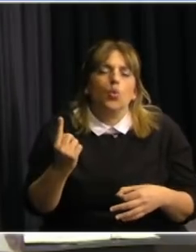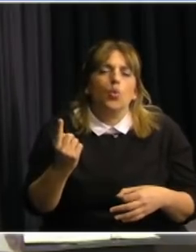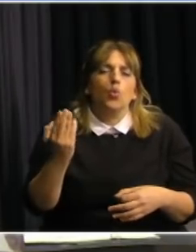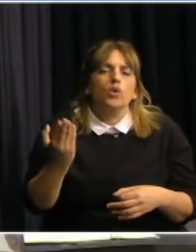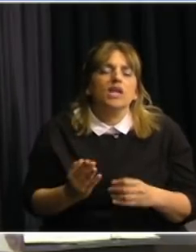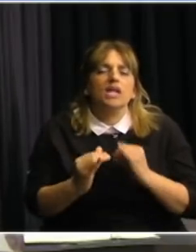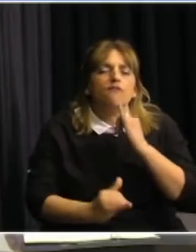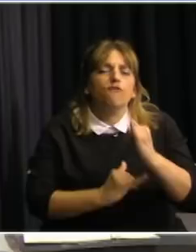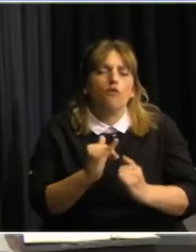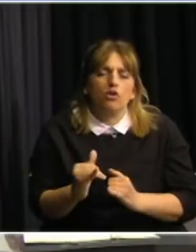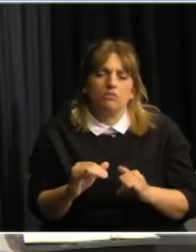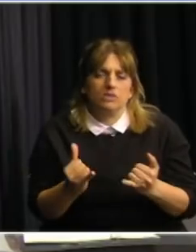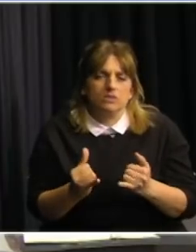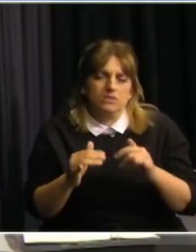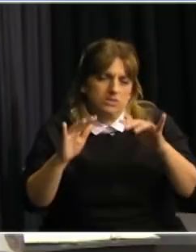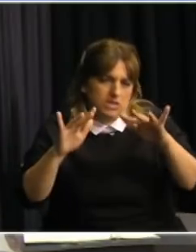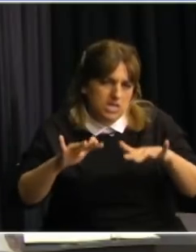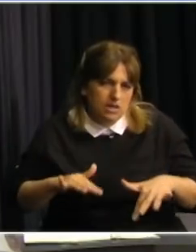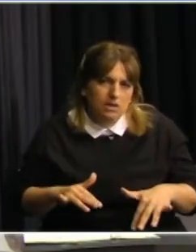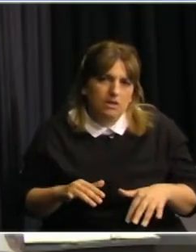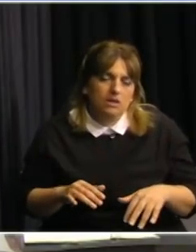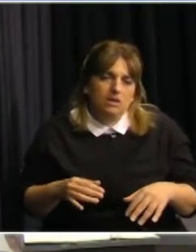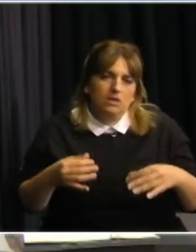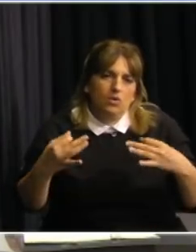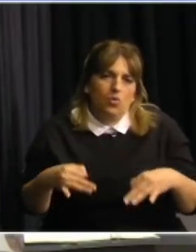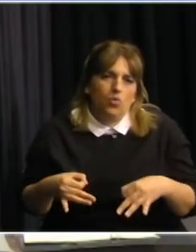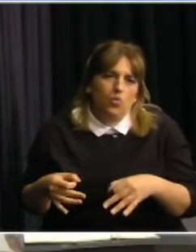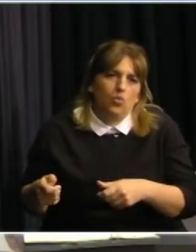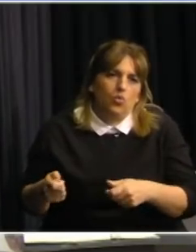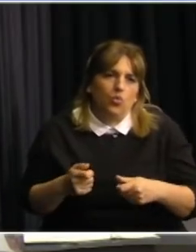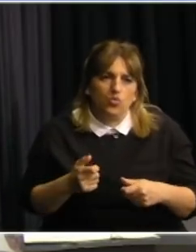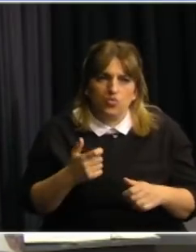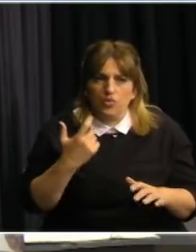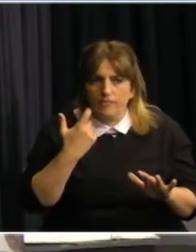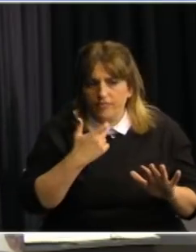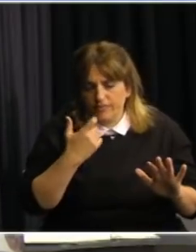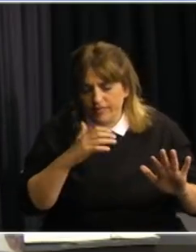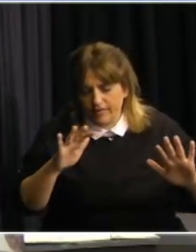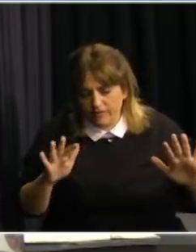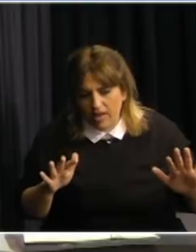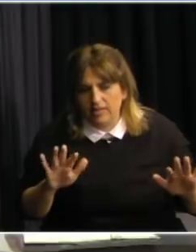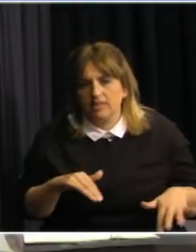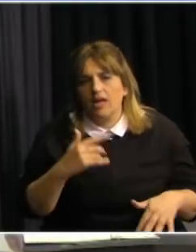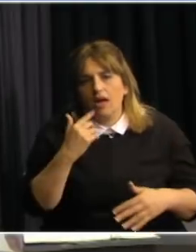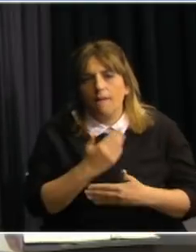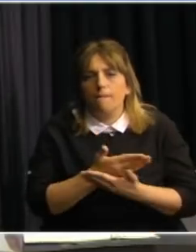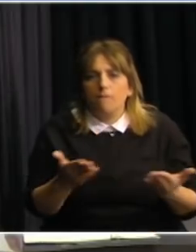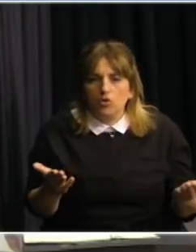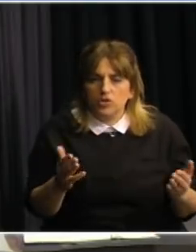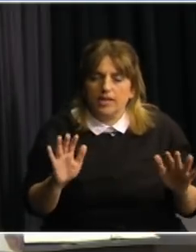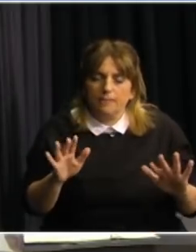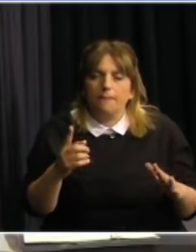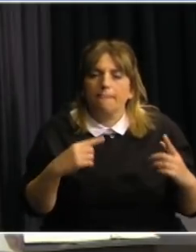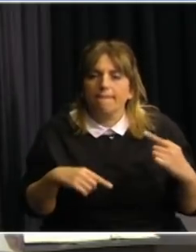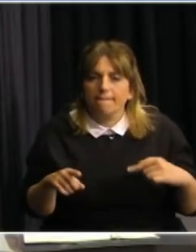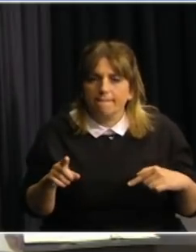informe preliminar pero todavía no nos decidimos a hacerlos públicos ni a ponerlos en práctica